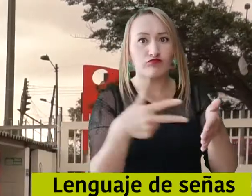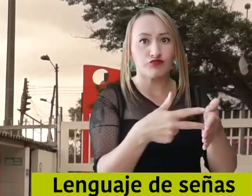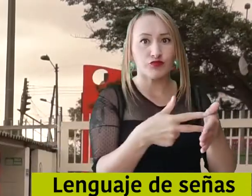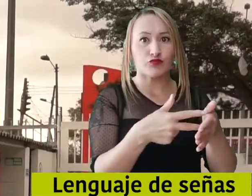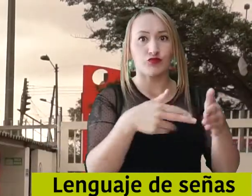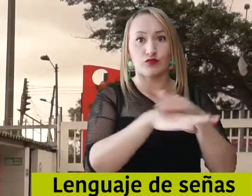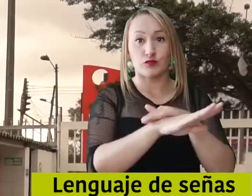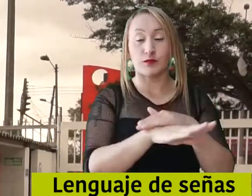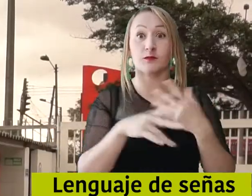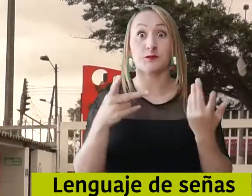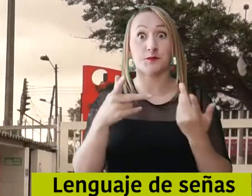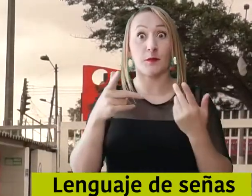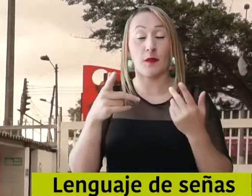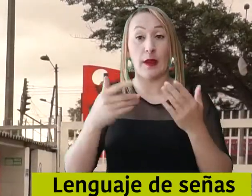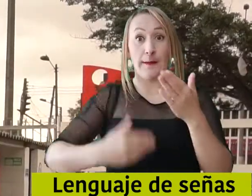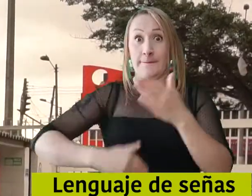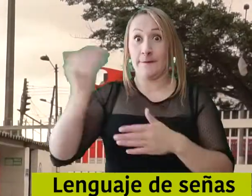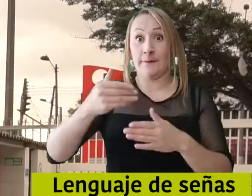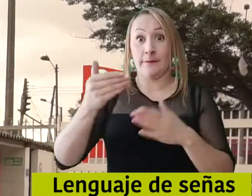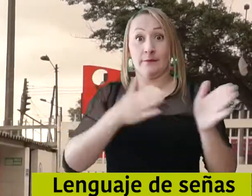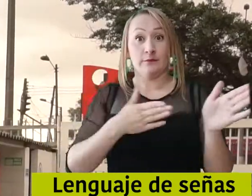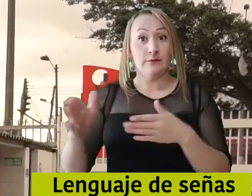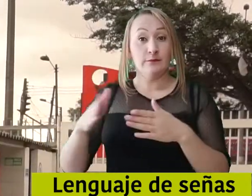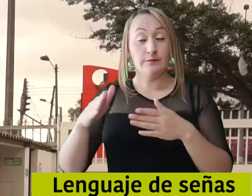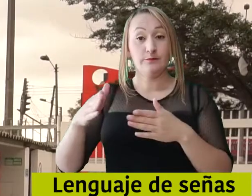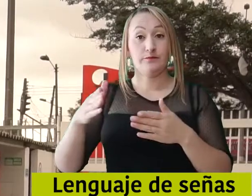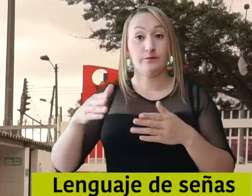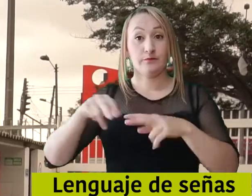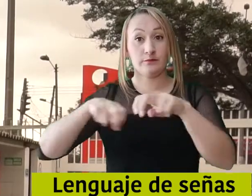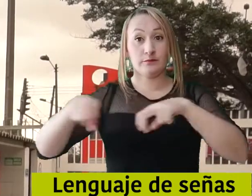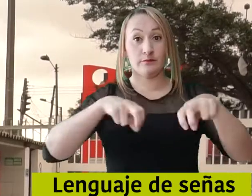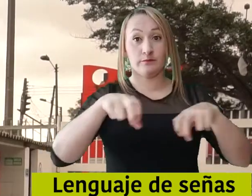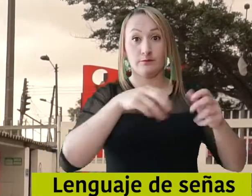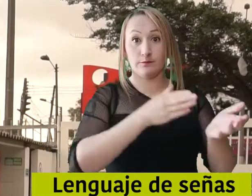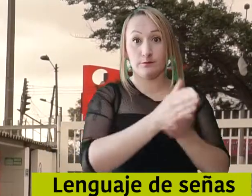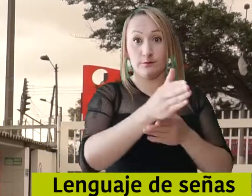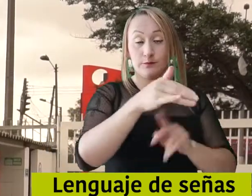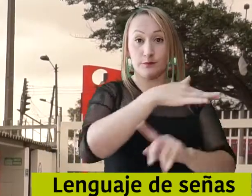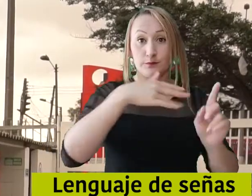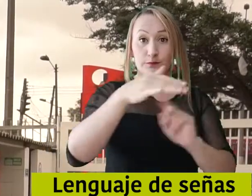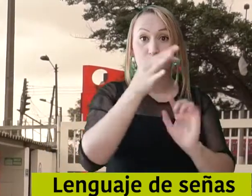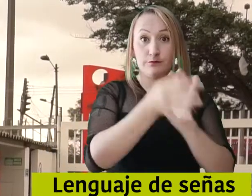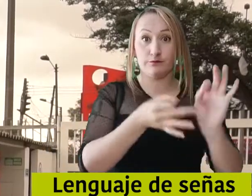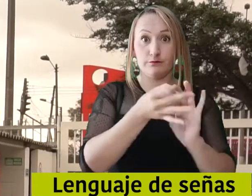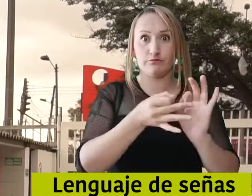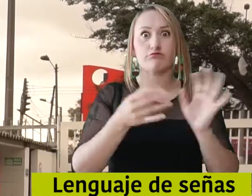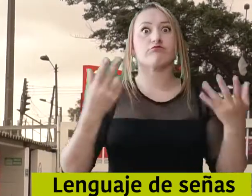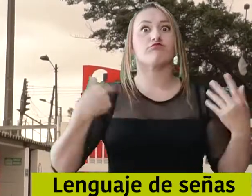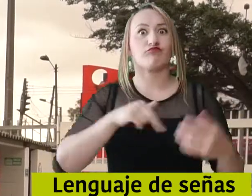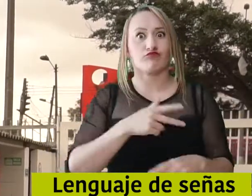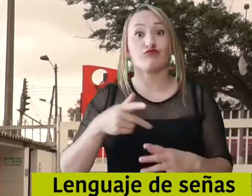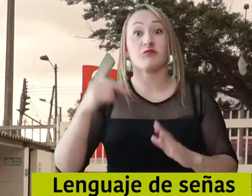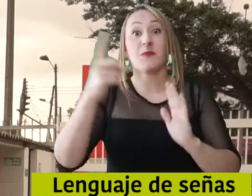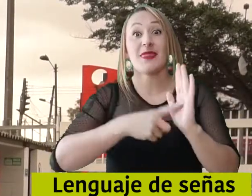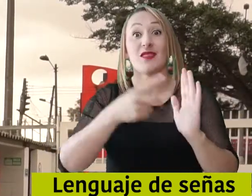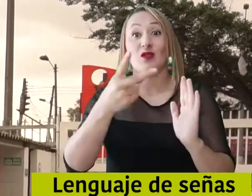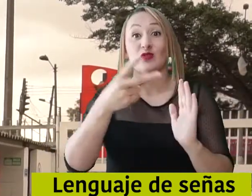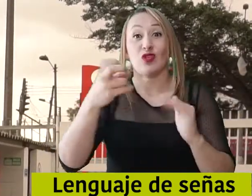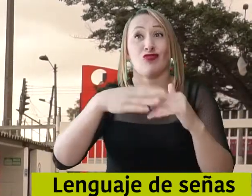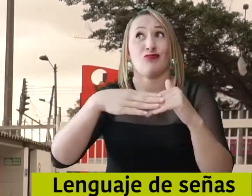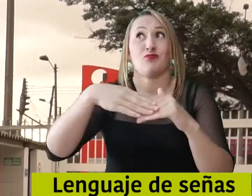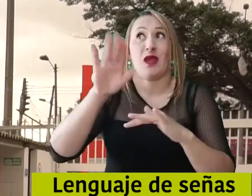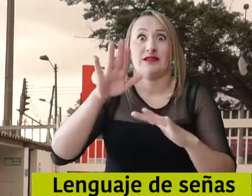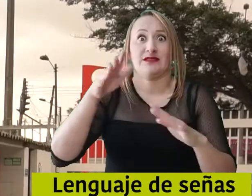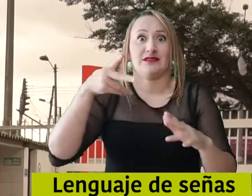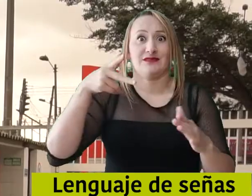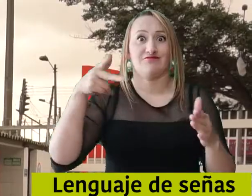movilidad sostenible en la Secretaría, contamos con más de 1.200 bicis parqueaderos. Este año estamos trabajando muy duro para lograr